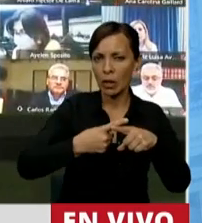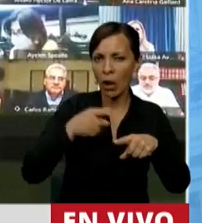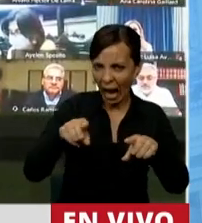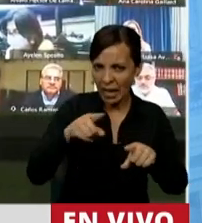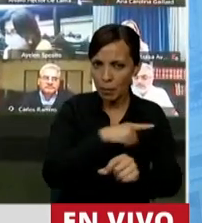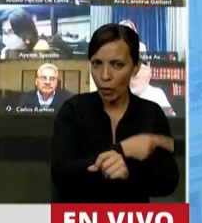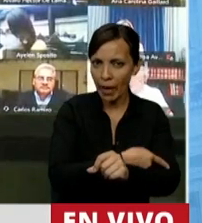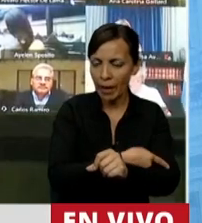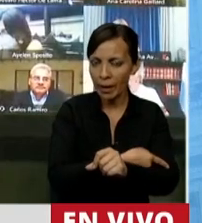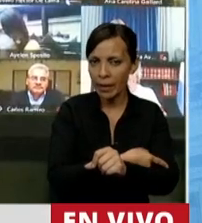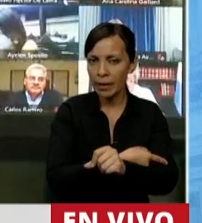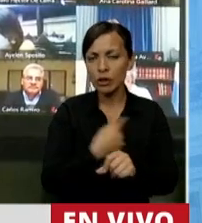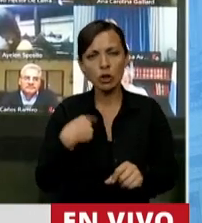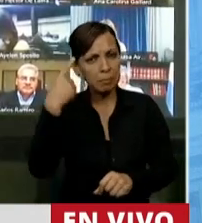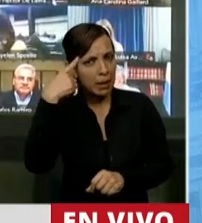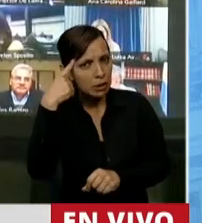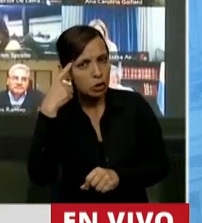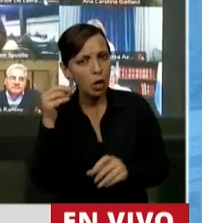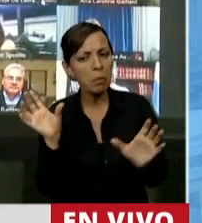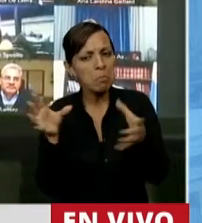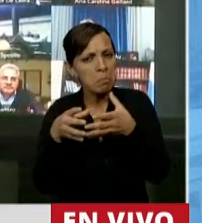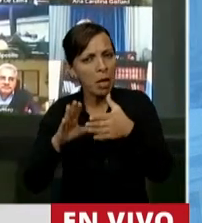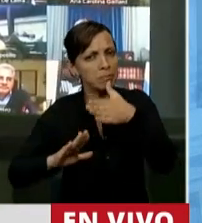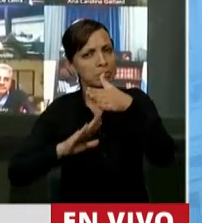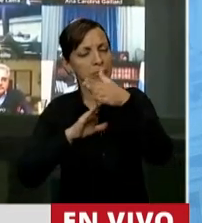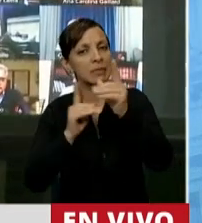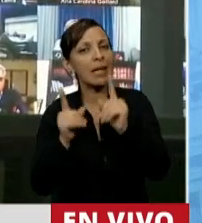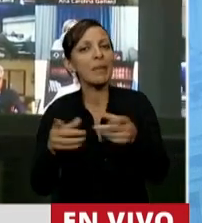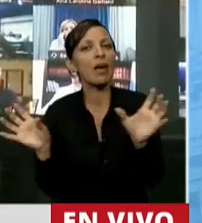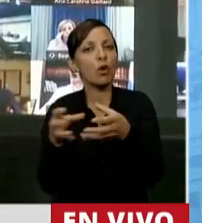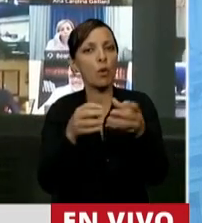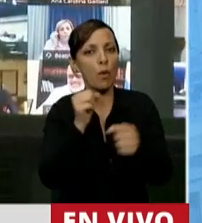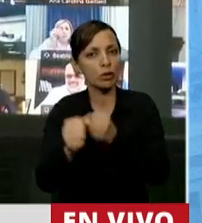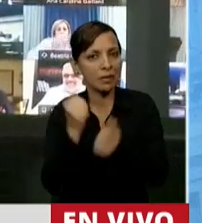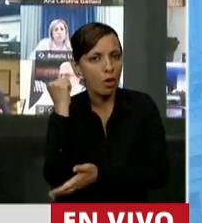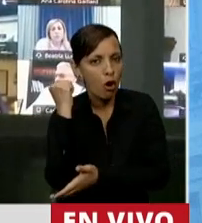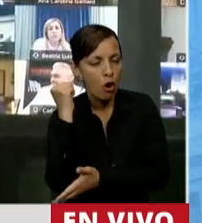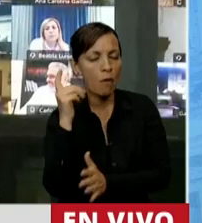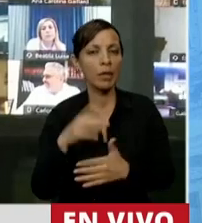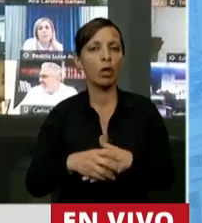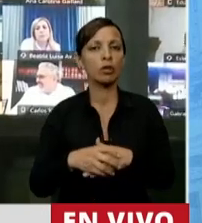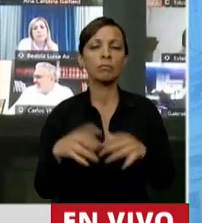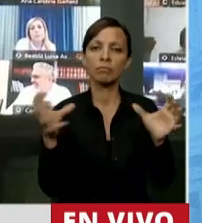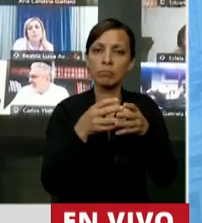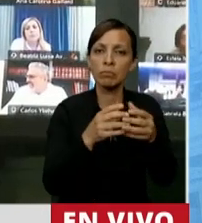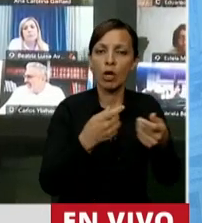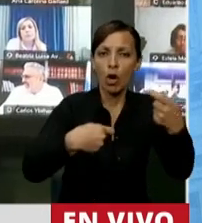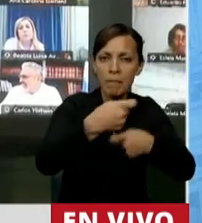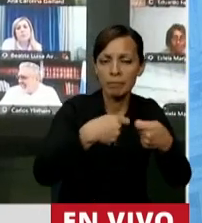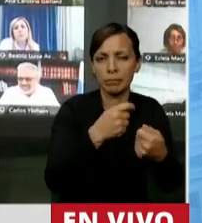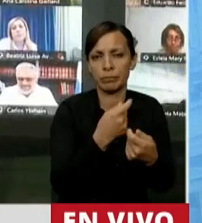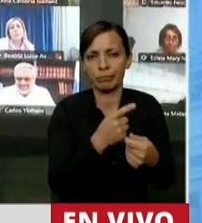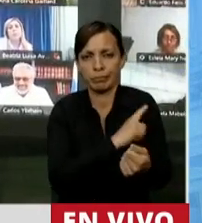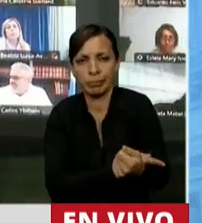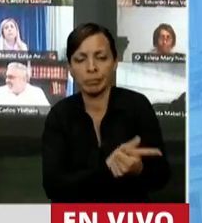pregunto, parte de la dirigencia también son los grandes grupos económicos, los grandes comerciantes, los grandes